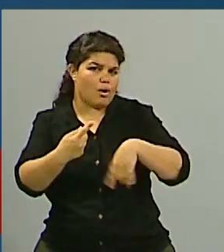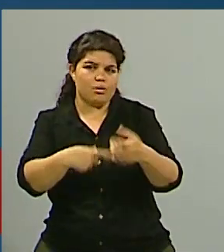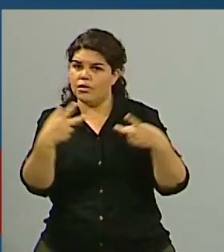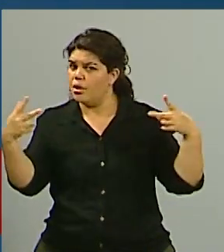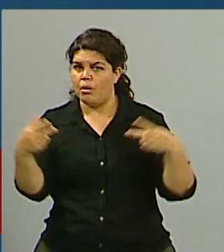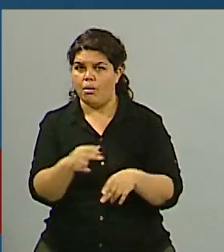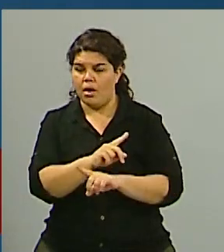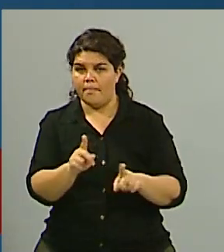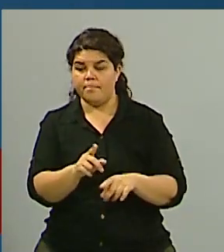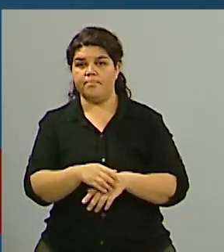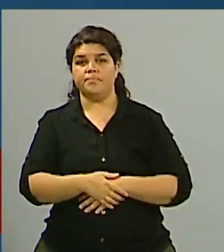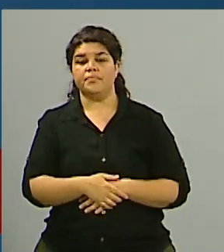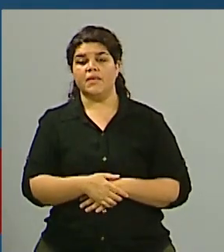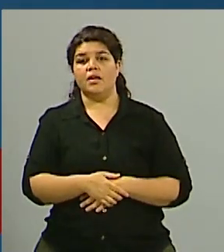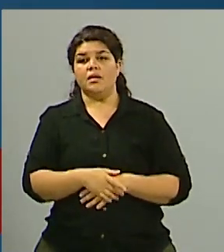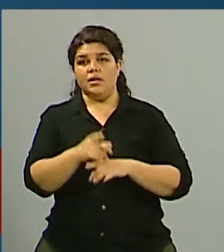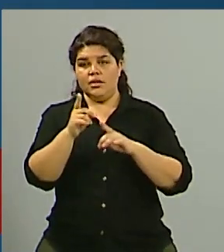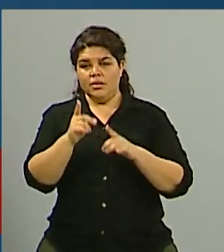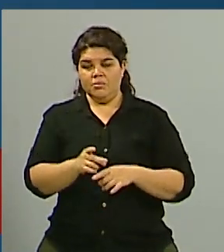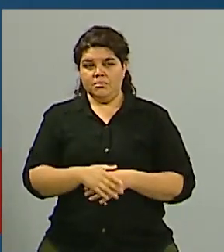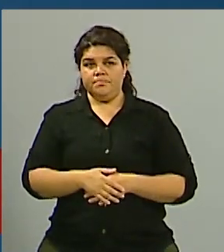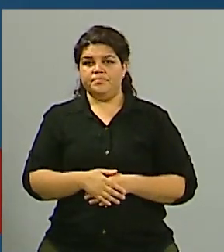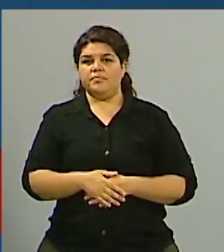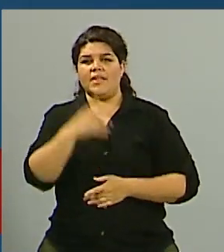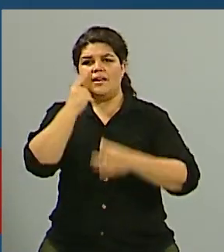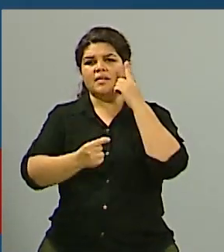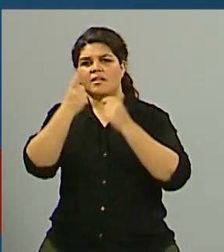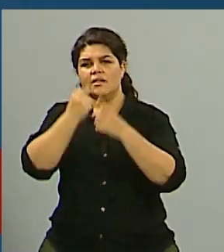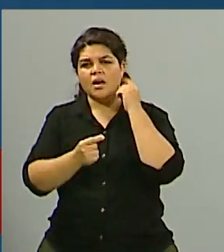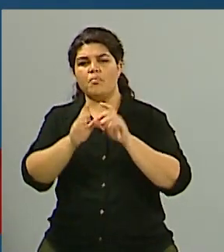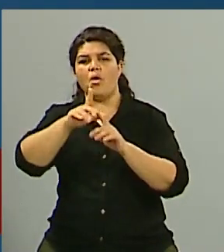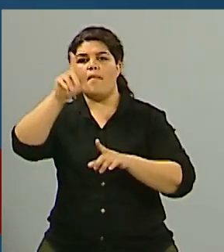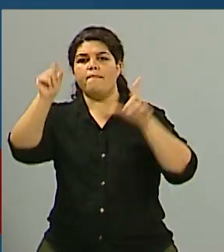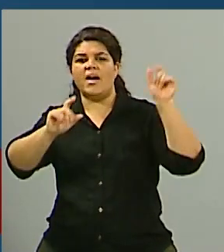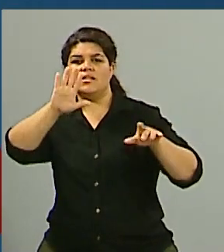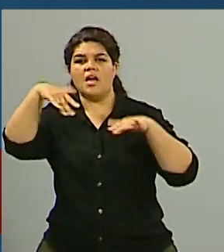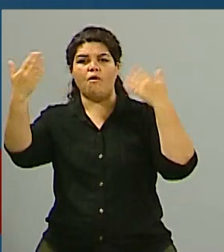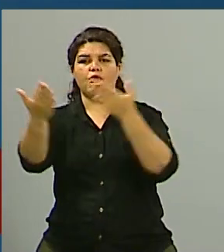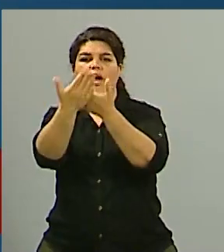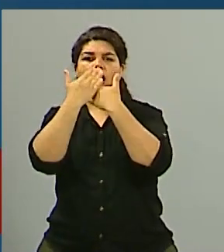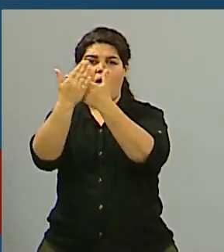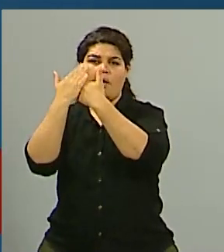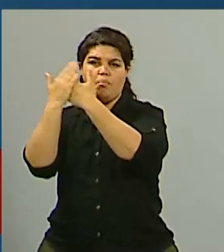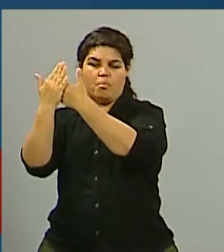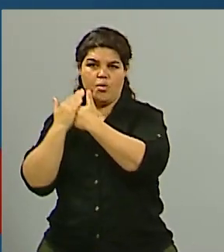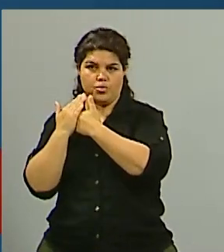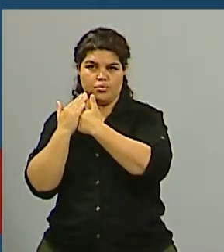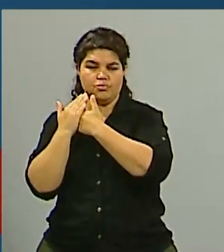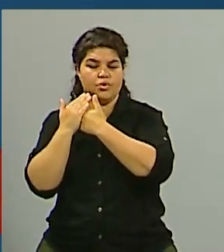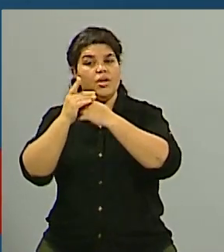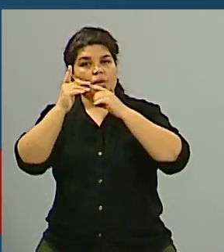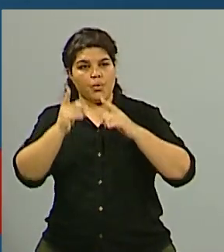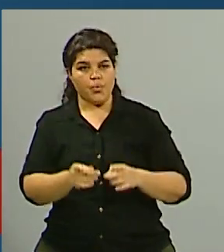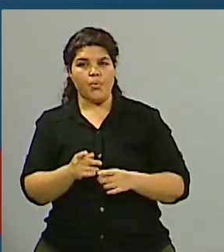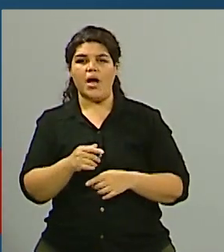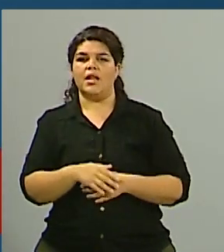reclamo que estaba sumando apoyos internacionales, hacía referencia además a esto que es como una especie de reclamo adicional